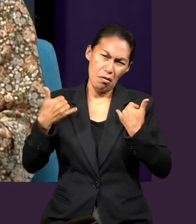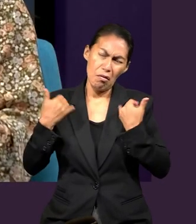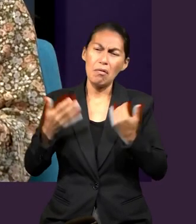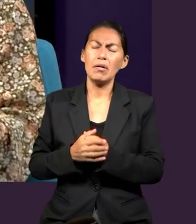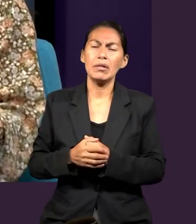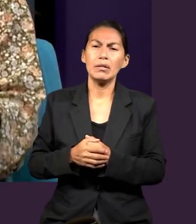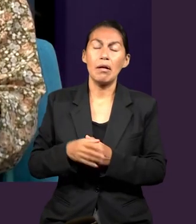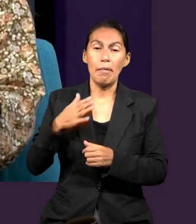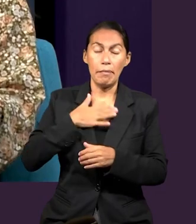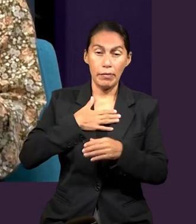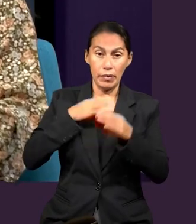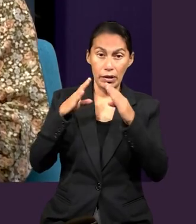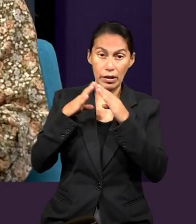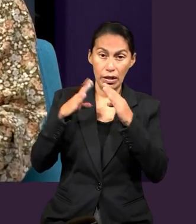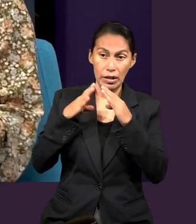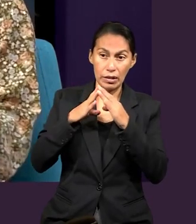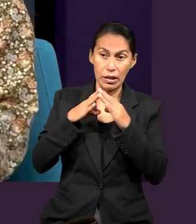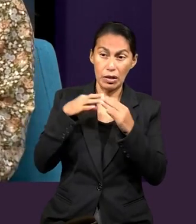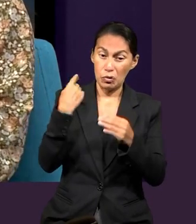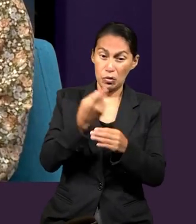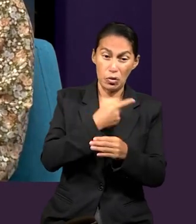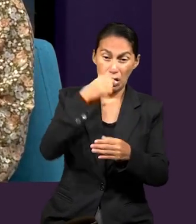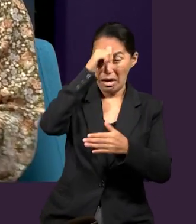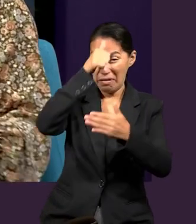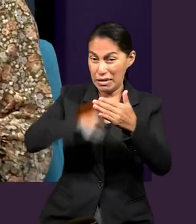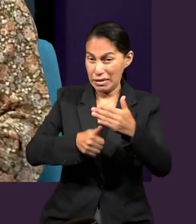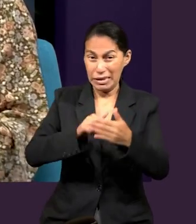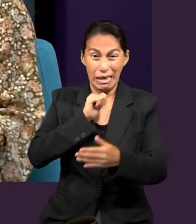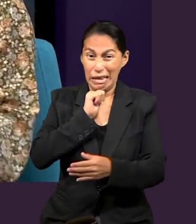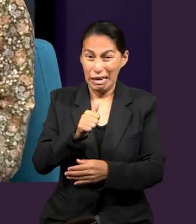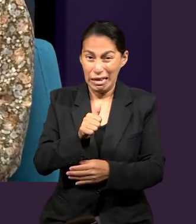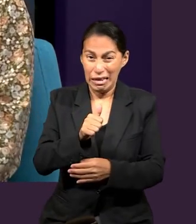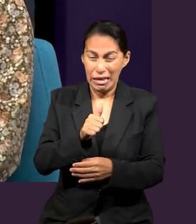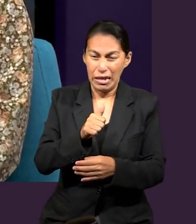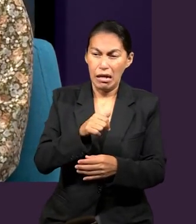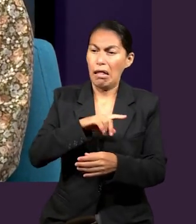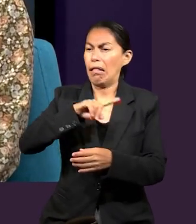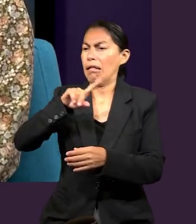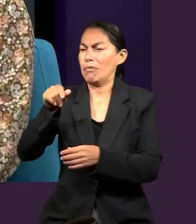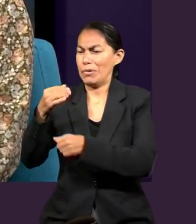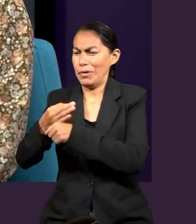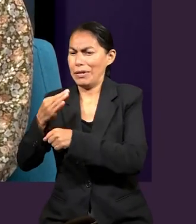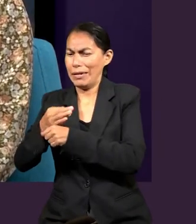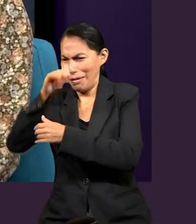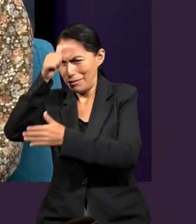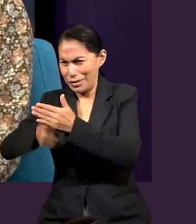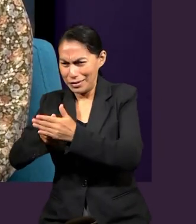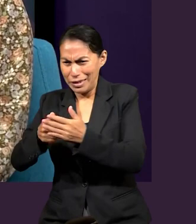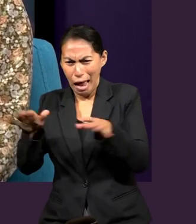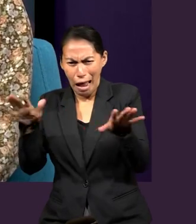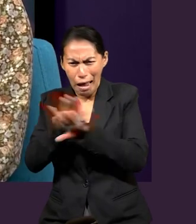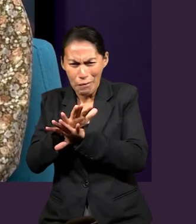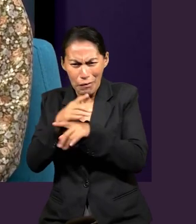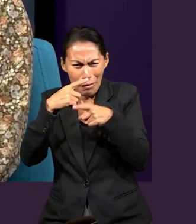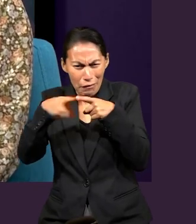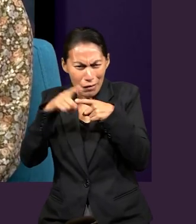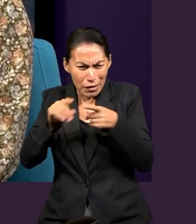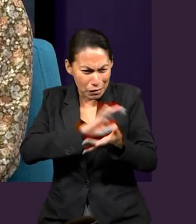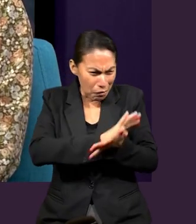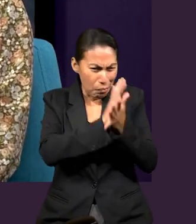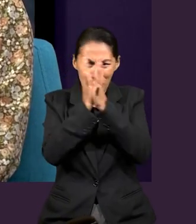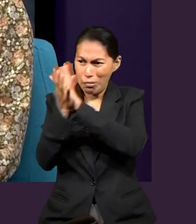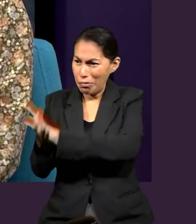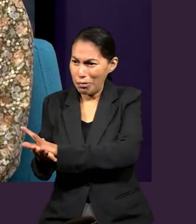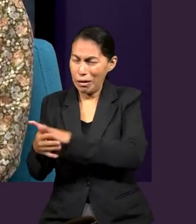adolescencia o los momentos que vivía en casa fuera de la iglesia y es una vida completamente diferente. sea, a veces pareciera bien